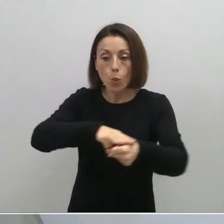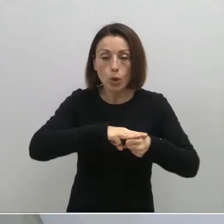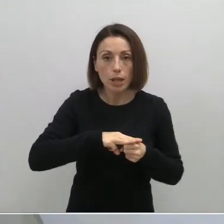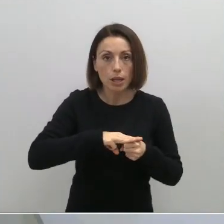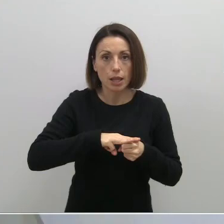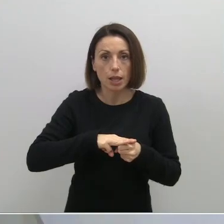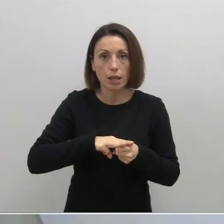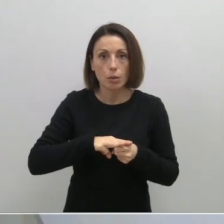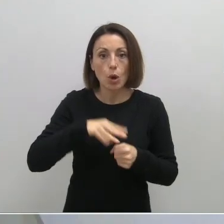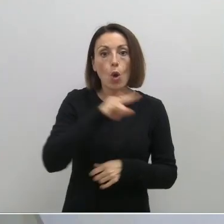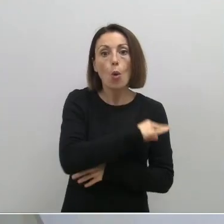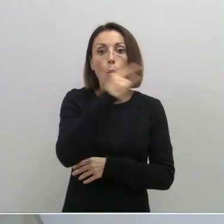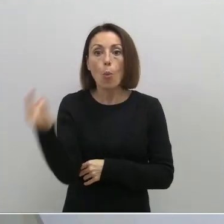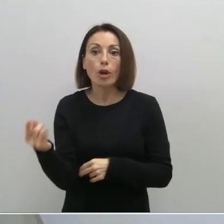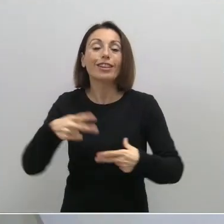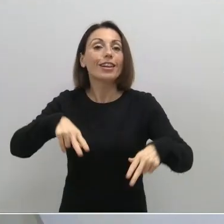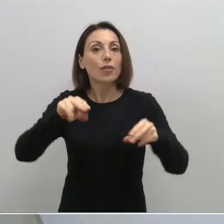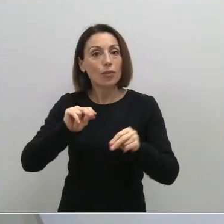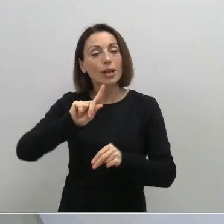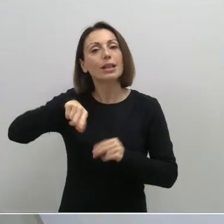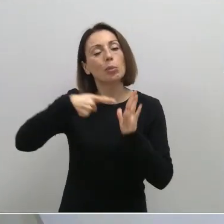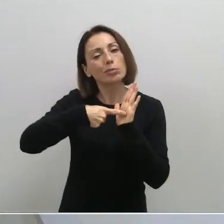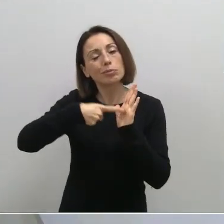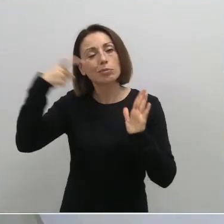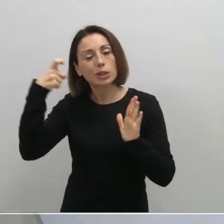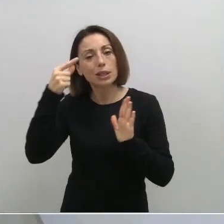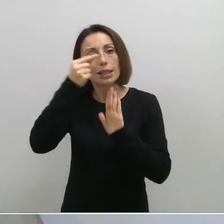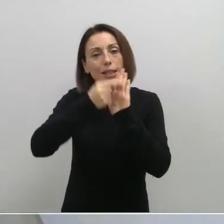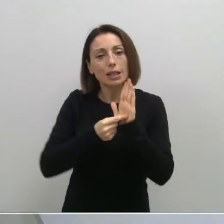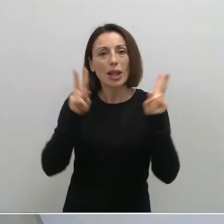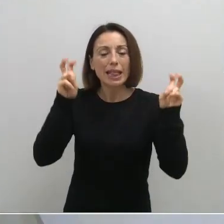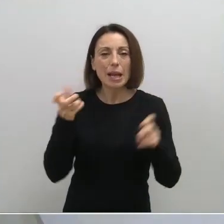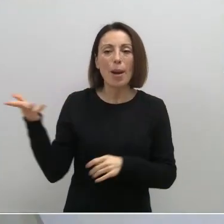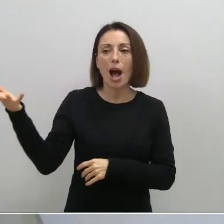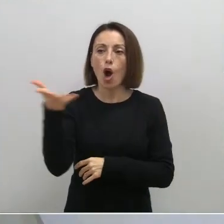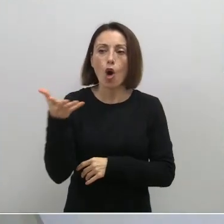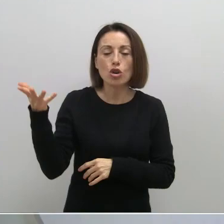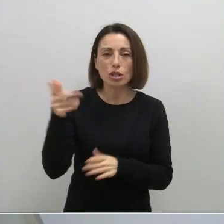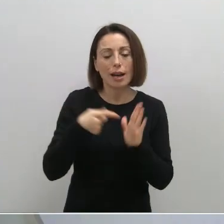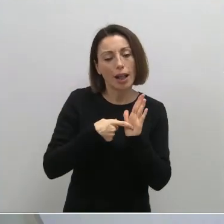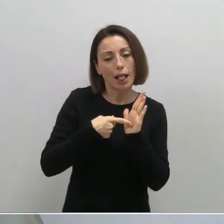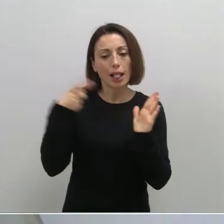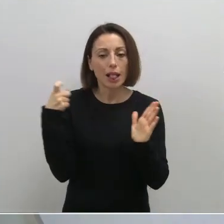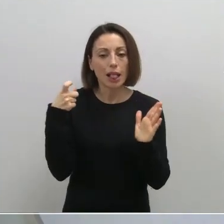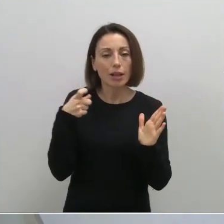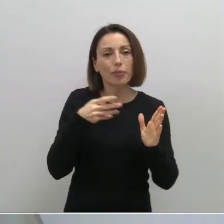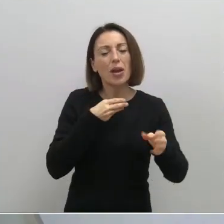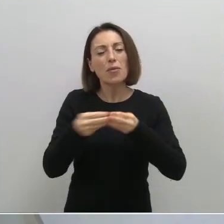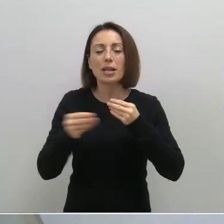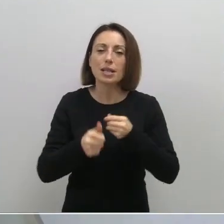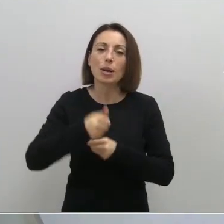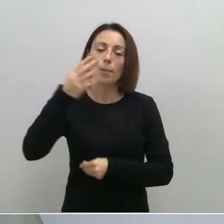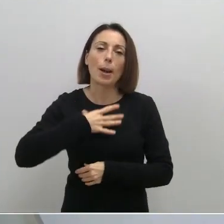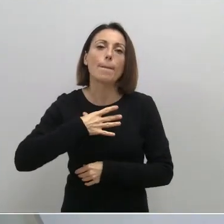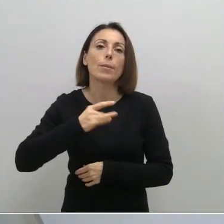después del Puente de la Constitución, así como determinadas restricciones en hostelería que podrían pasarse a ser más flexibles